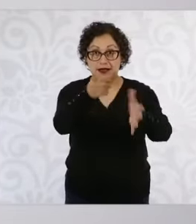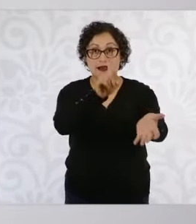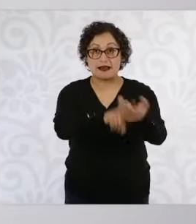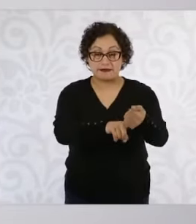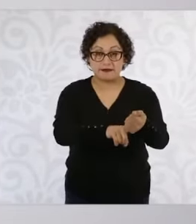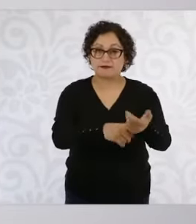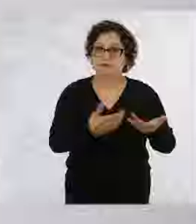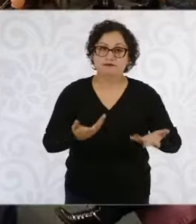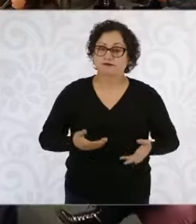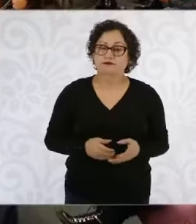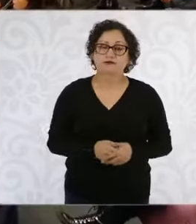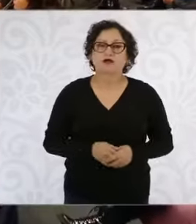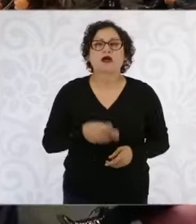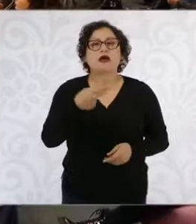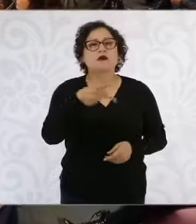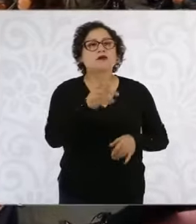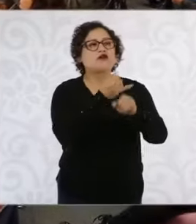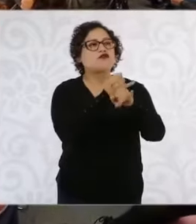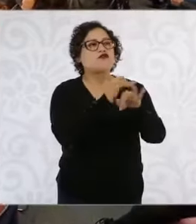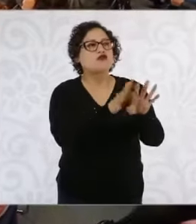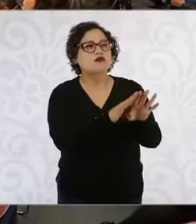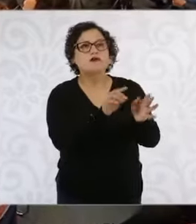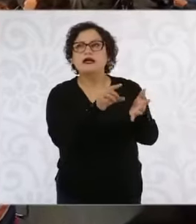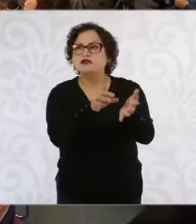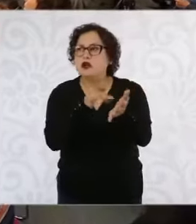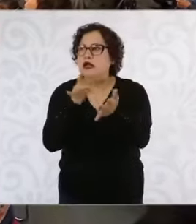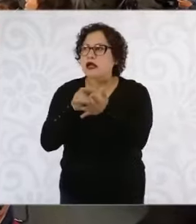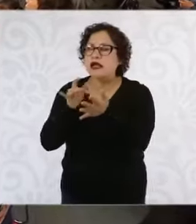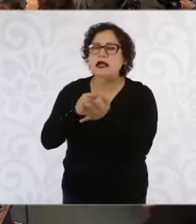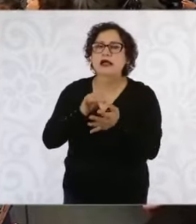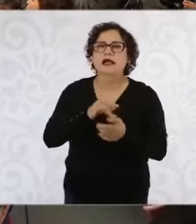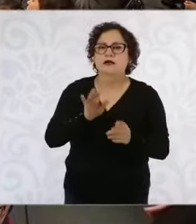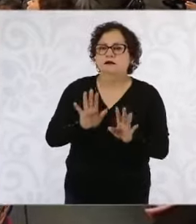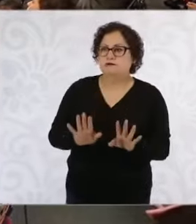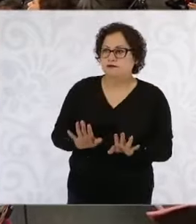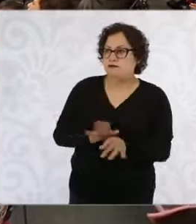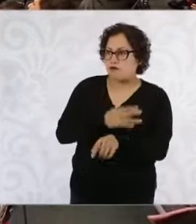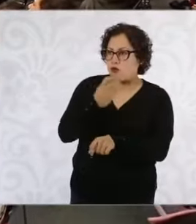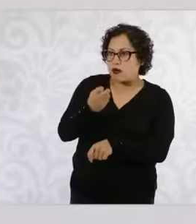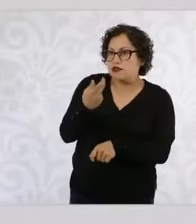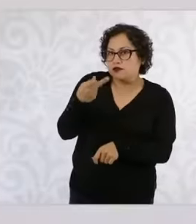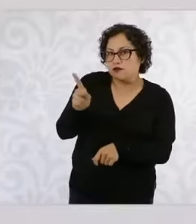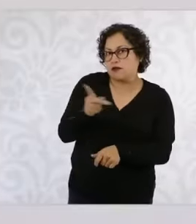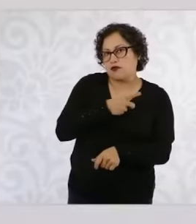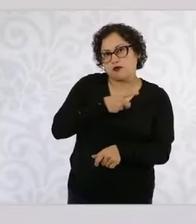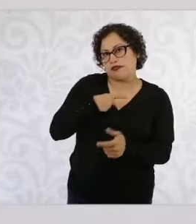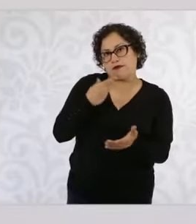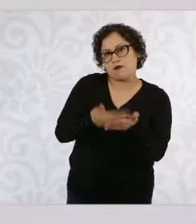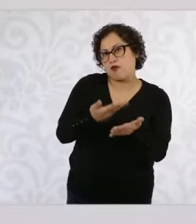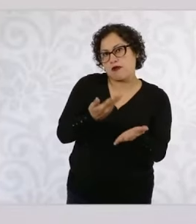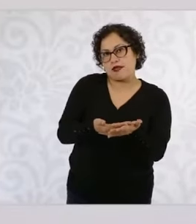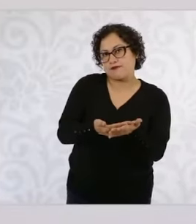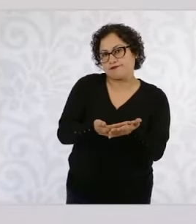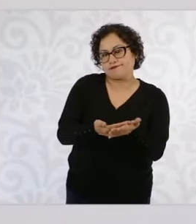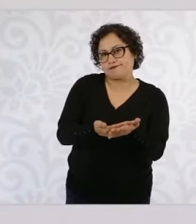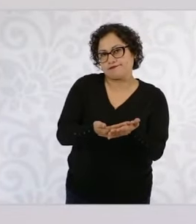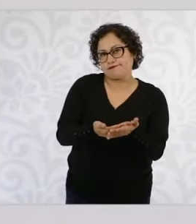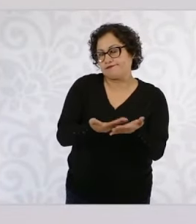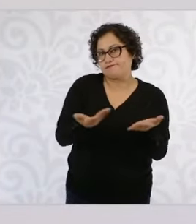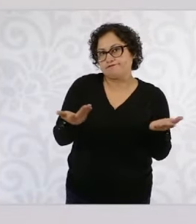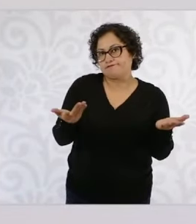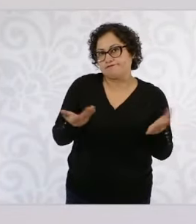Bienestar. Pero se está filtrando la información que es confidencial de la institución. pero para cualquier cosa hay que presentar pruebas. Entonces,